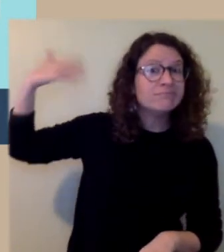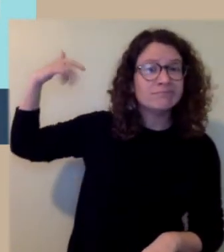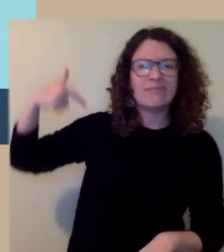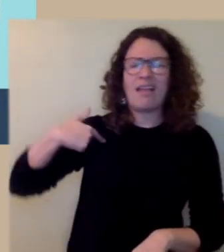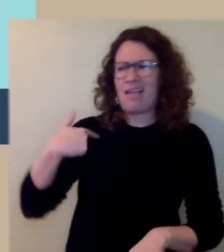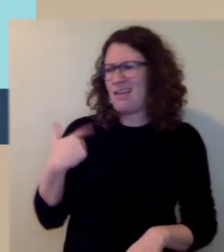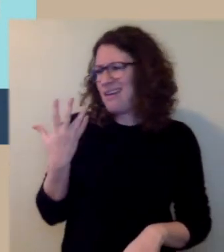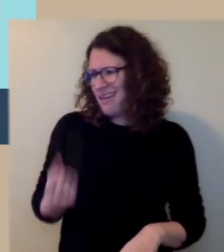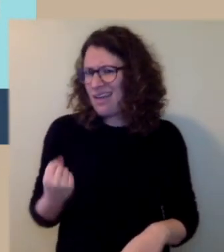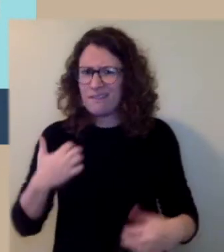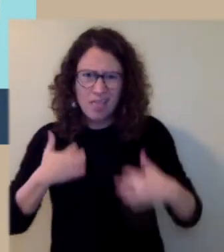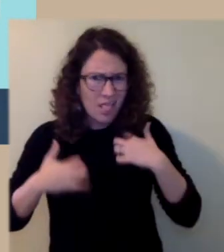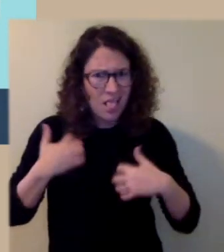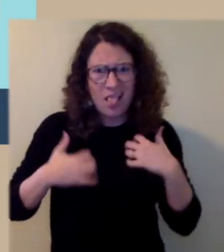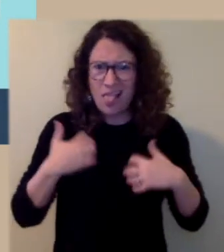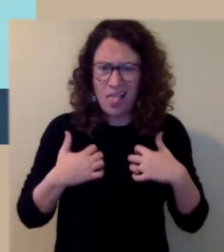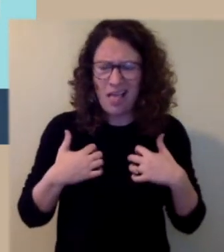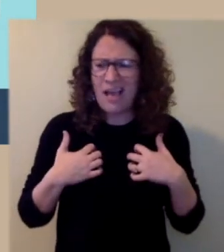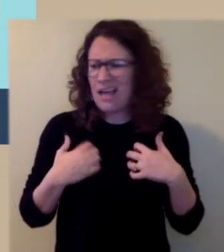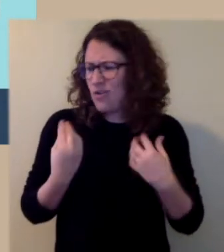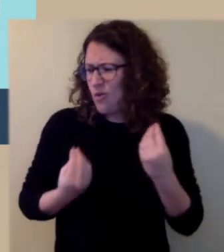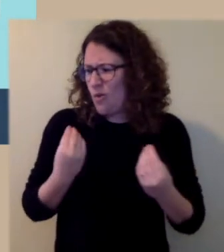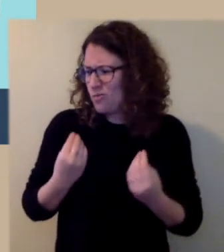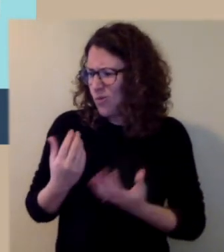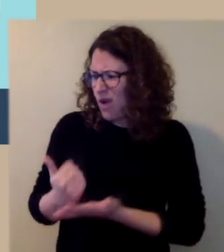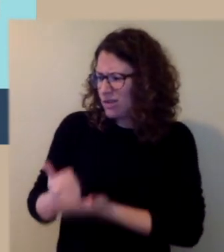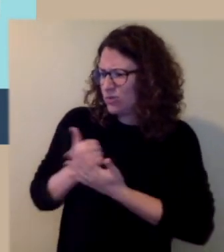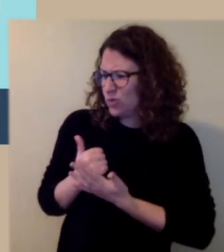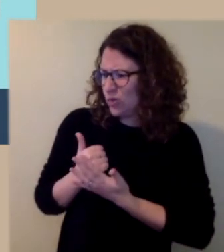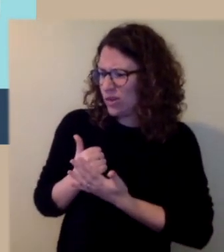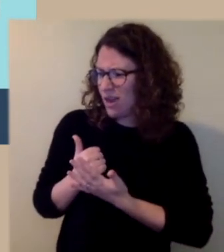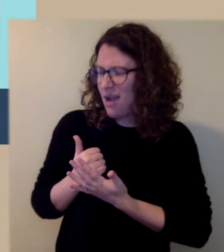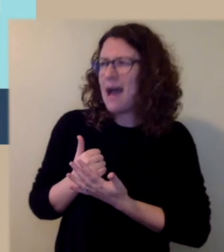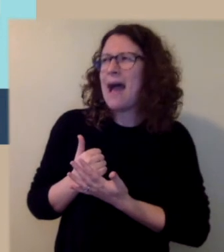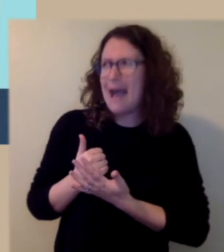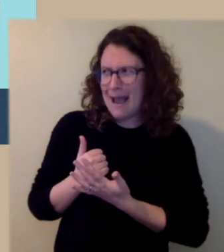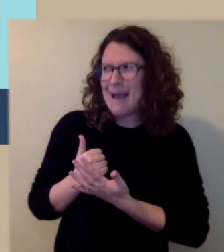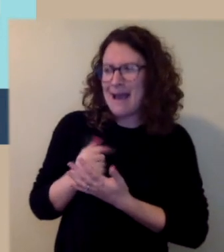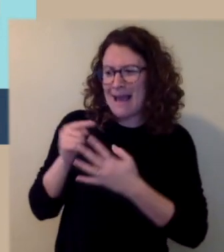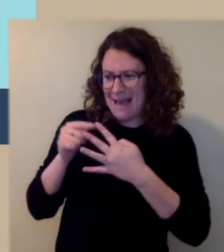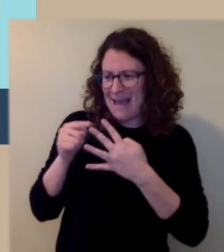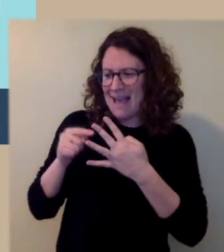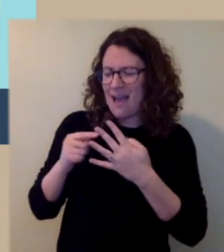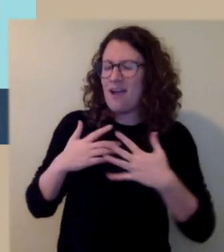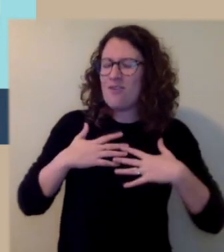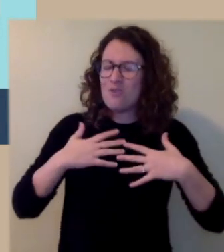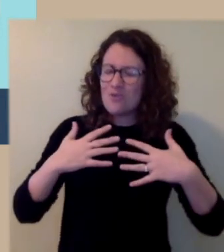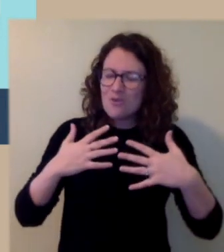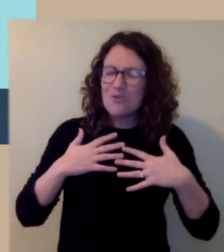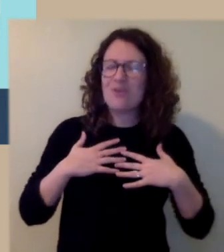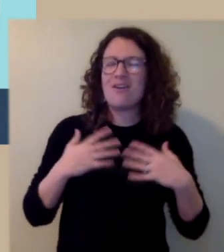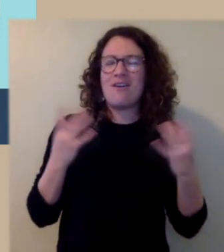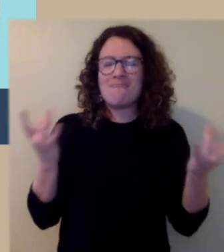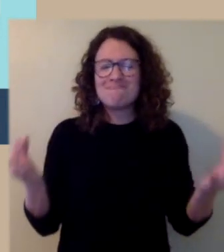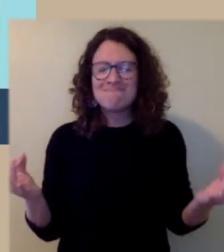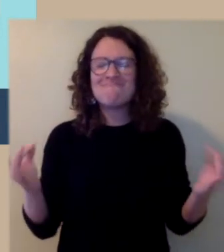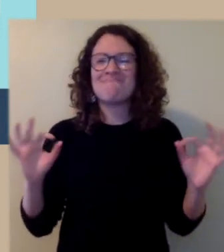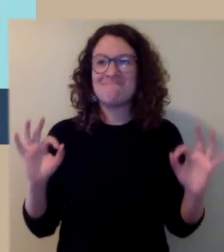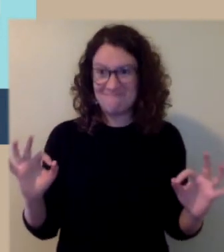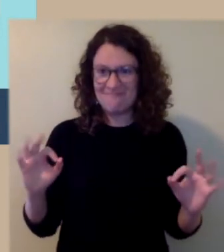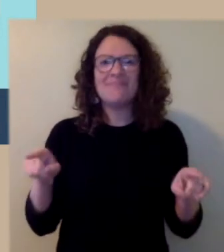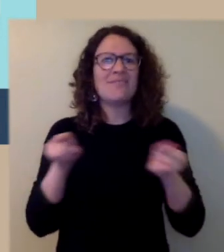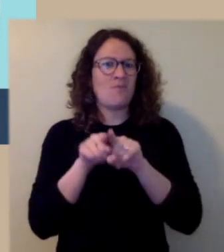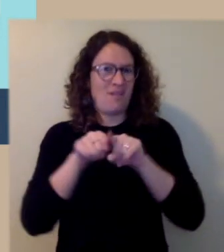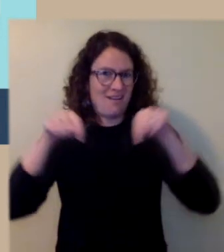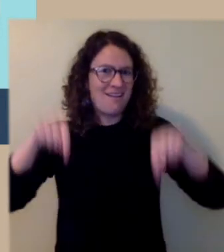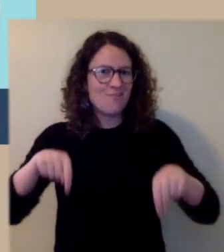Aprovecha las habilidades que te han ayudado a manejar adversidades en el pasado y utilízalas para manejar tus emociones durante este brote.